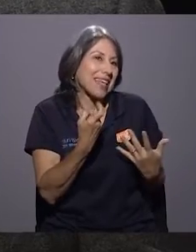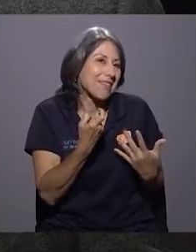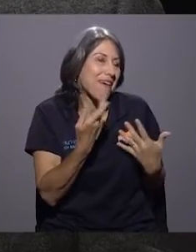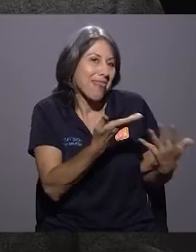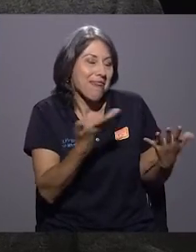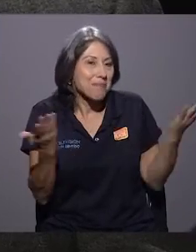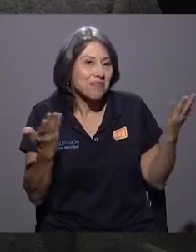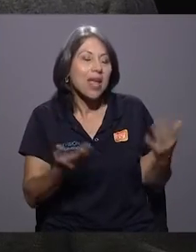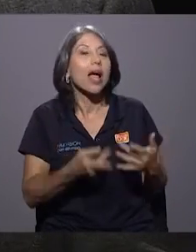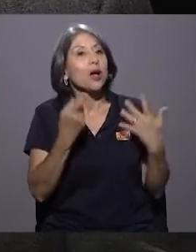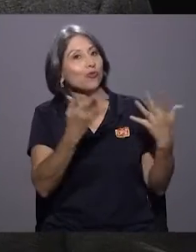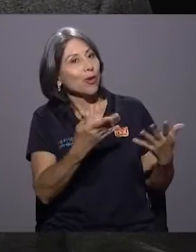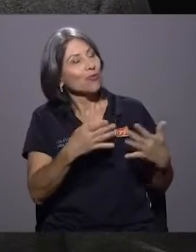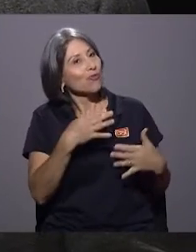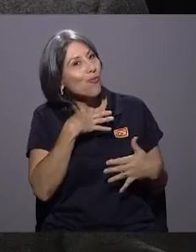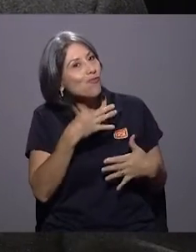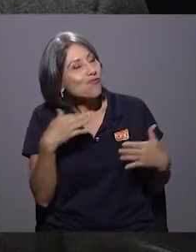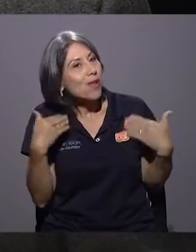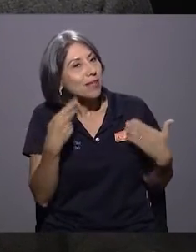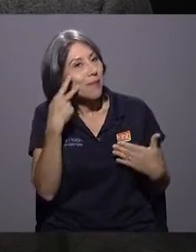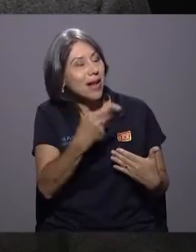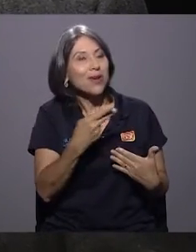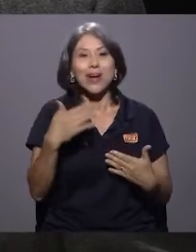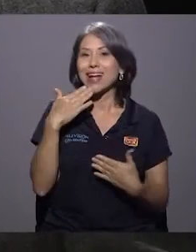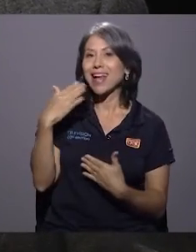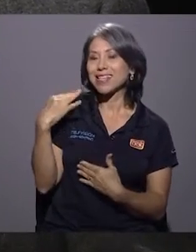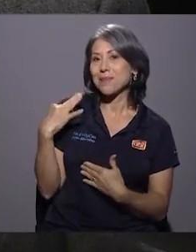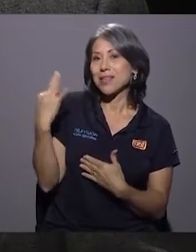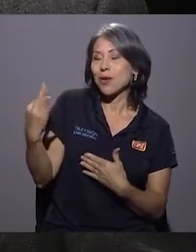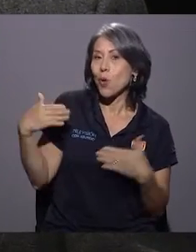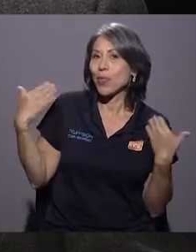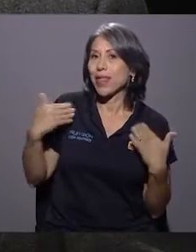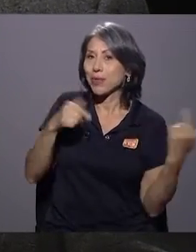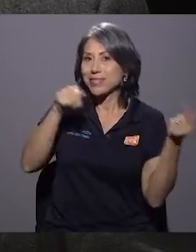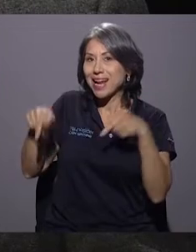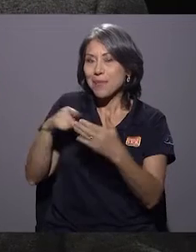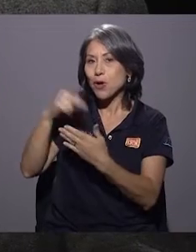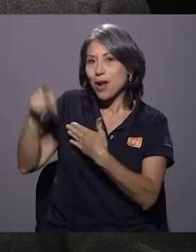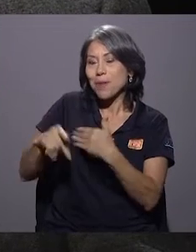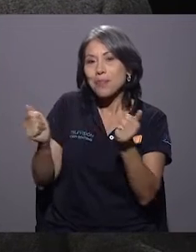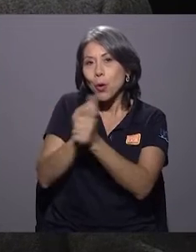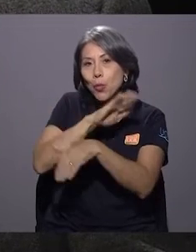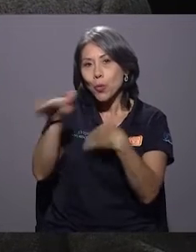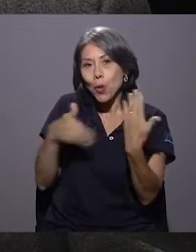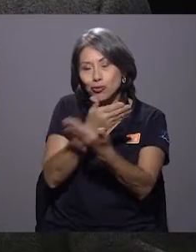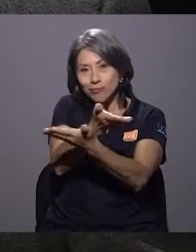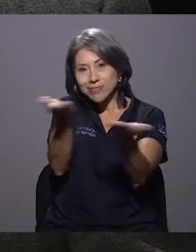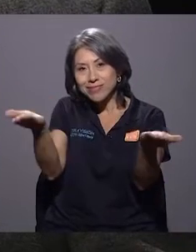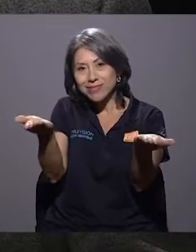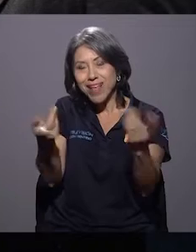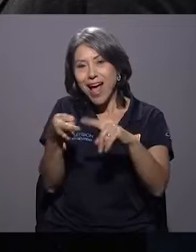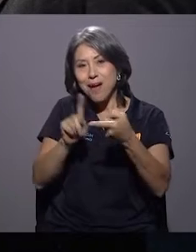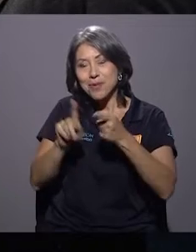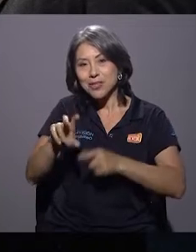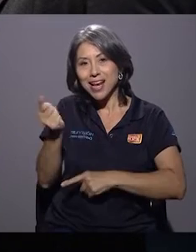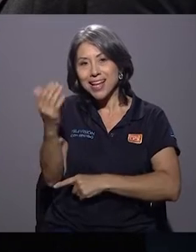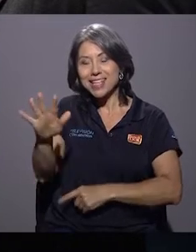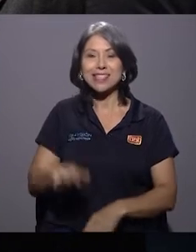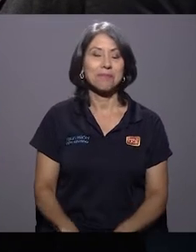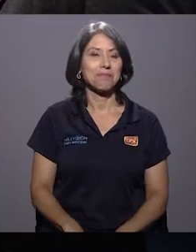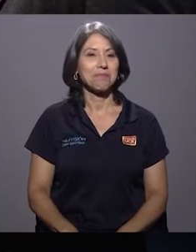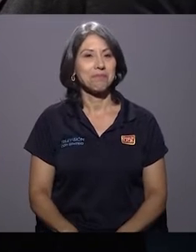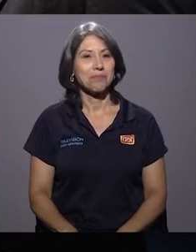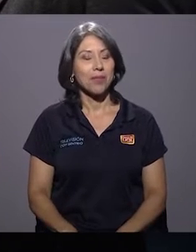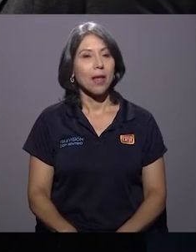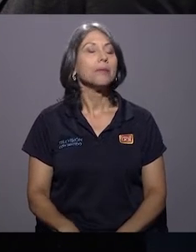¿Cómo está don Juan? Un placer verlo. Muchas gracias por la invitación. Muy contento de estar acá en tu programa y por supuesto con todas las amigas y amigos de Canal 15. Vea don